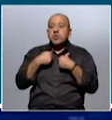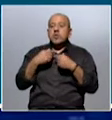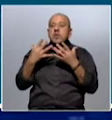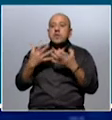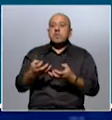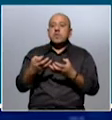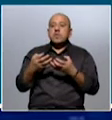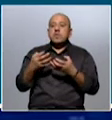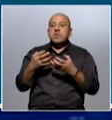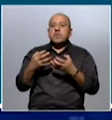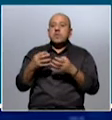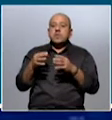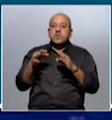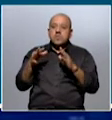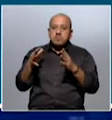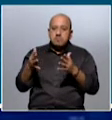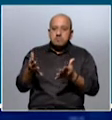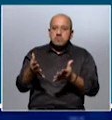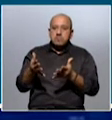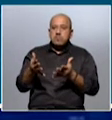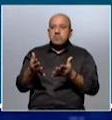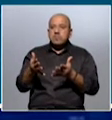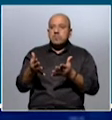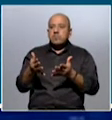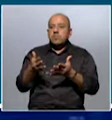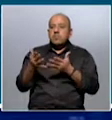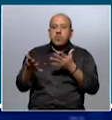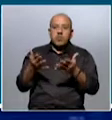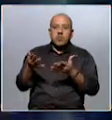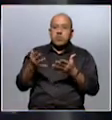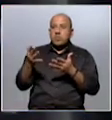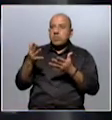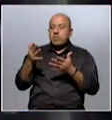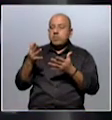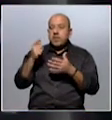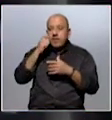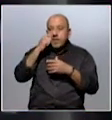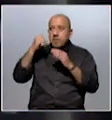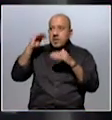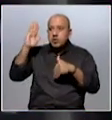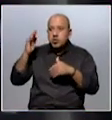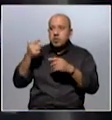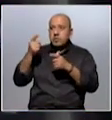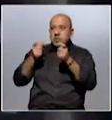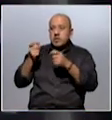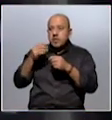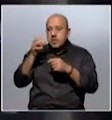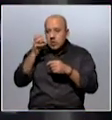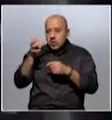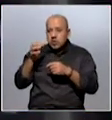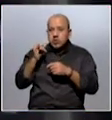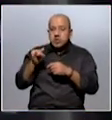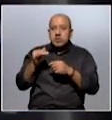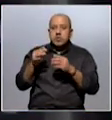con esto, más de si son, por ser dicho de ser mayores, personas en situación de riesgo o no,